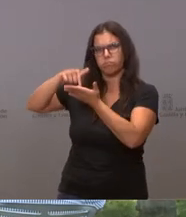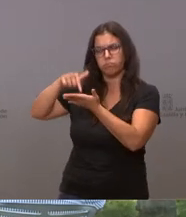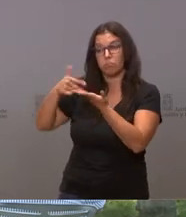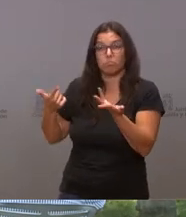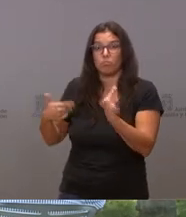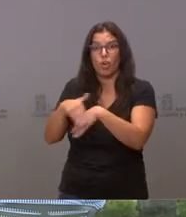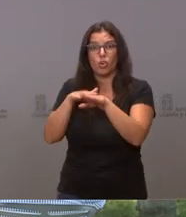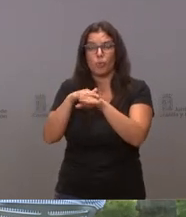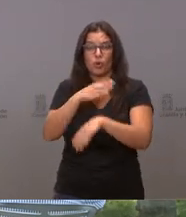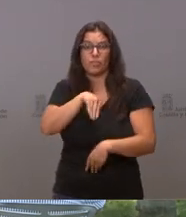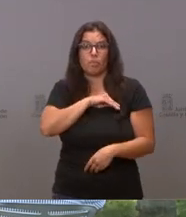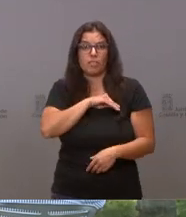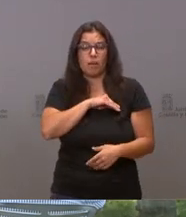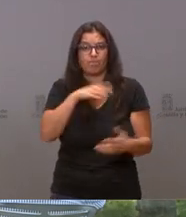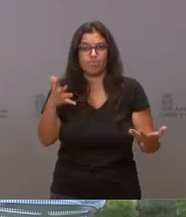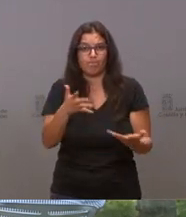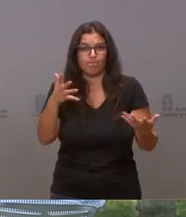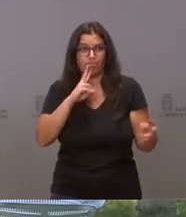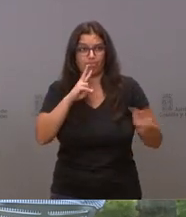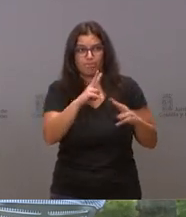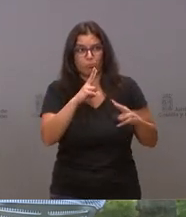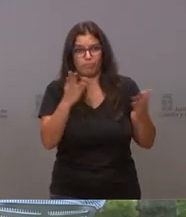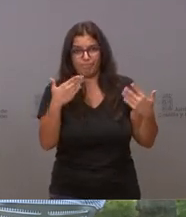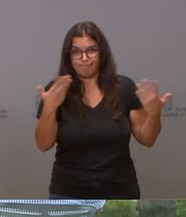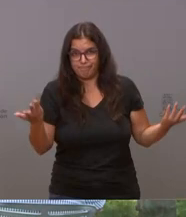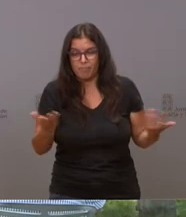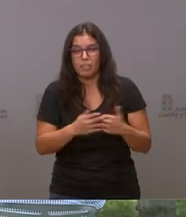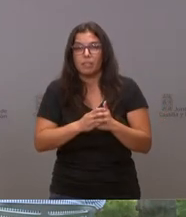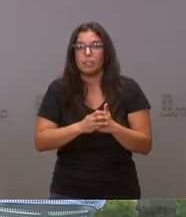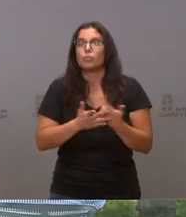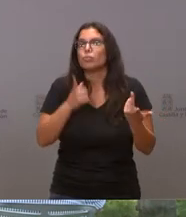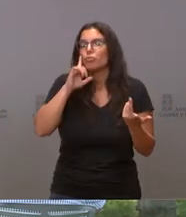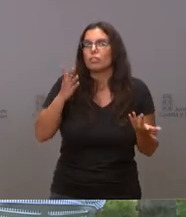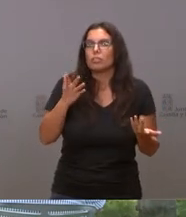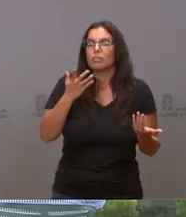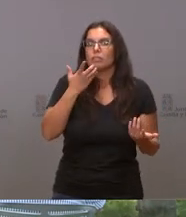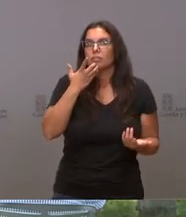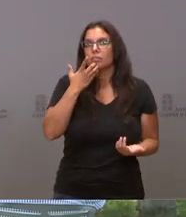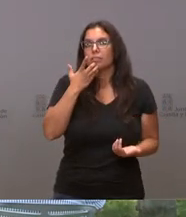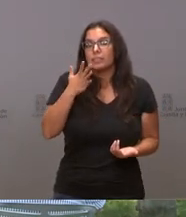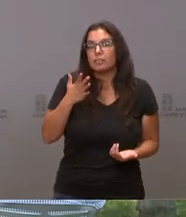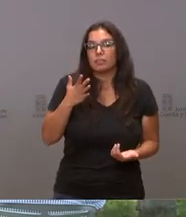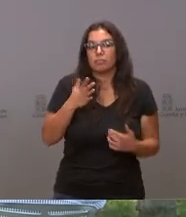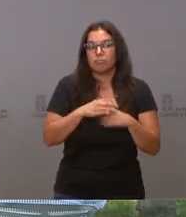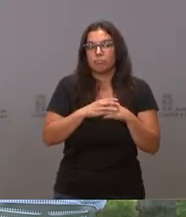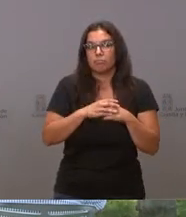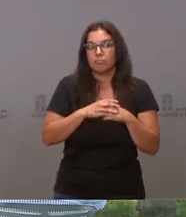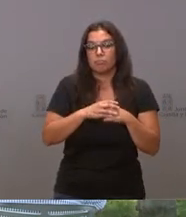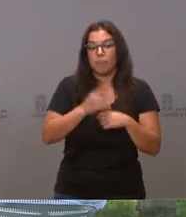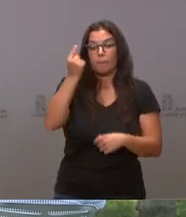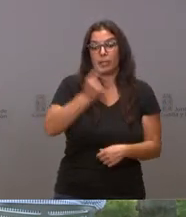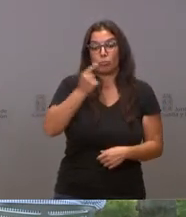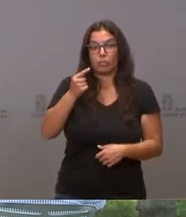haya dado mucha respuesta positiva. No sé si, teniendo en cuenta que el plazo para aprobar los